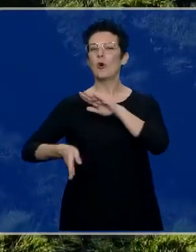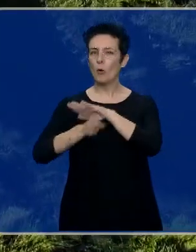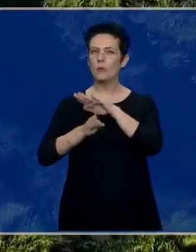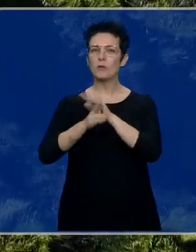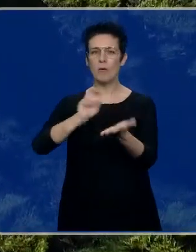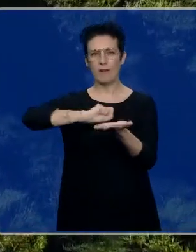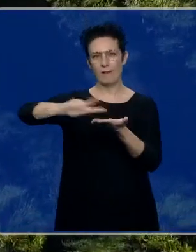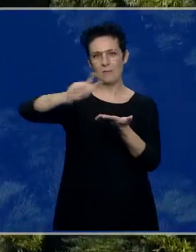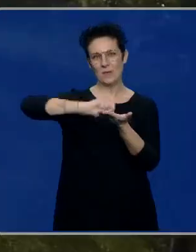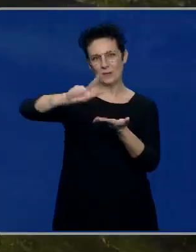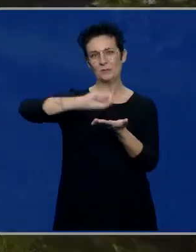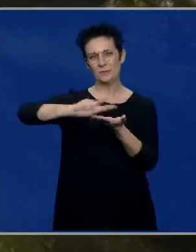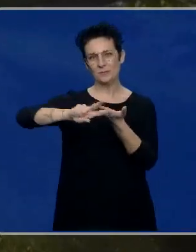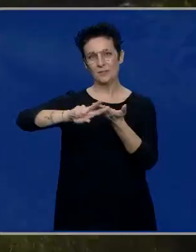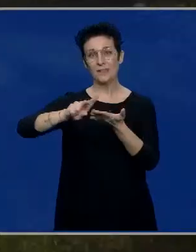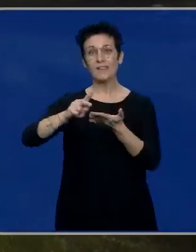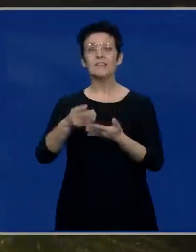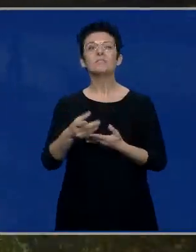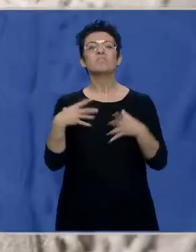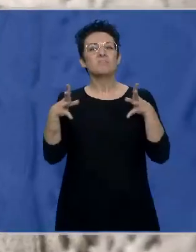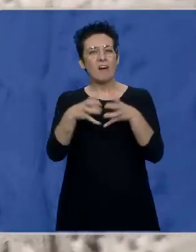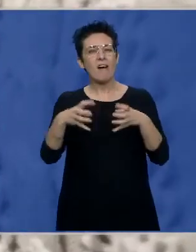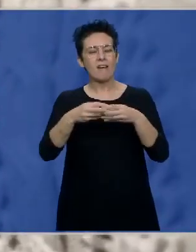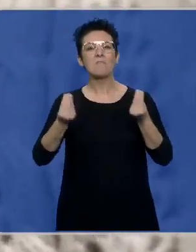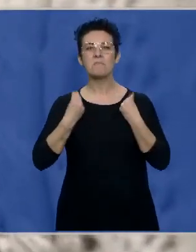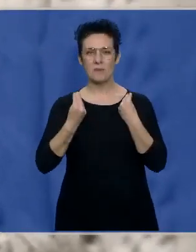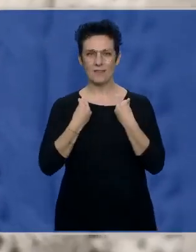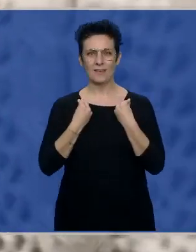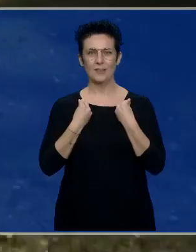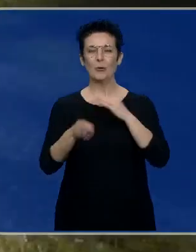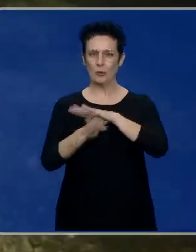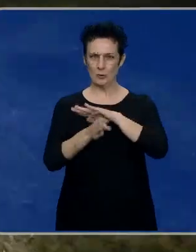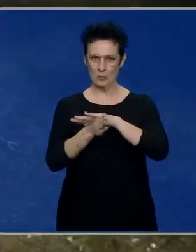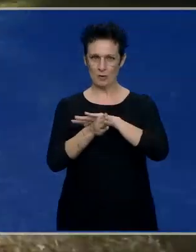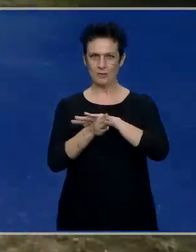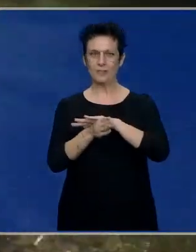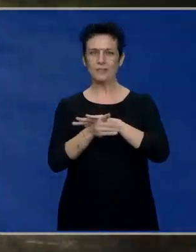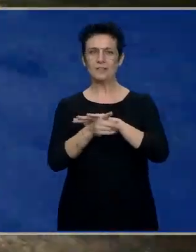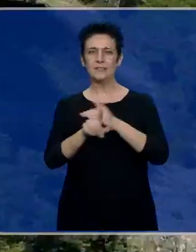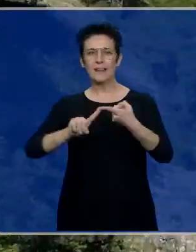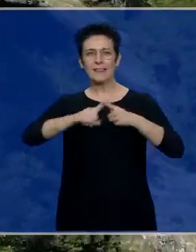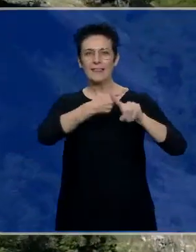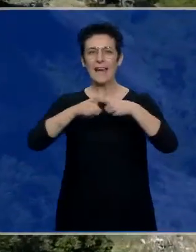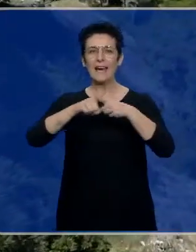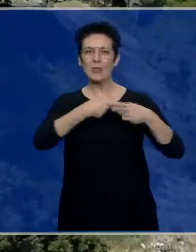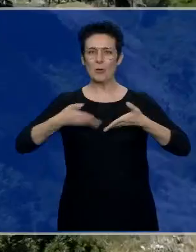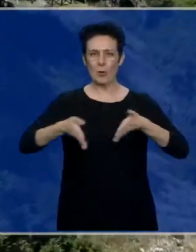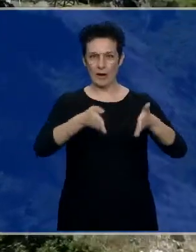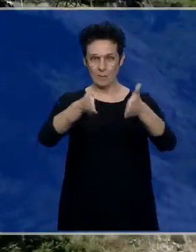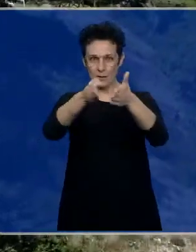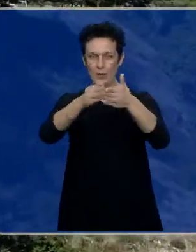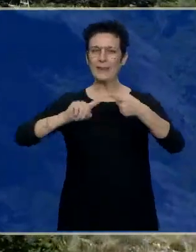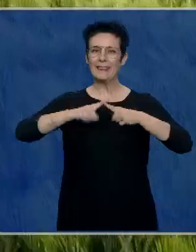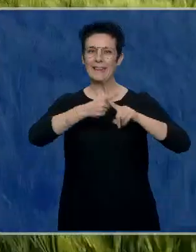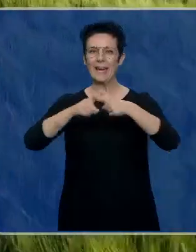caminando. Y las ganas de vivir prevalecen. Tejiendo nuestros pasos. Tejiendo